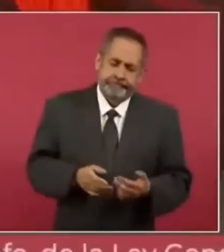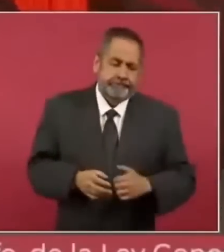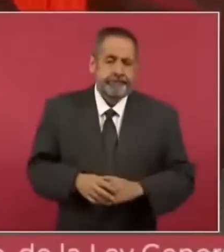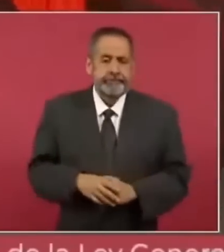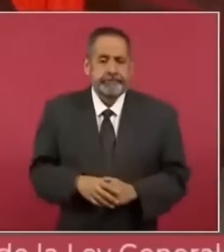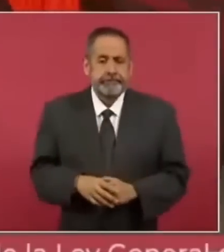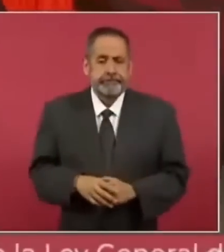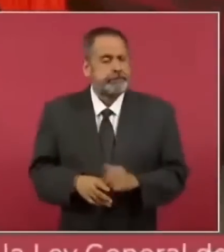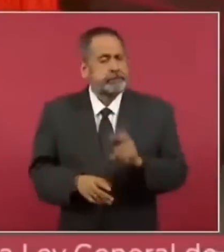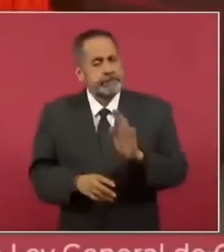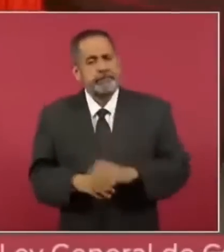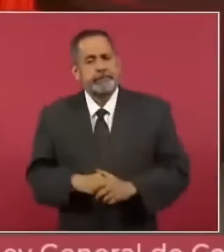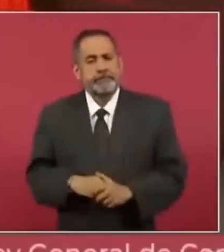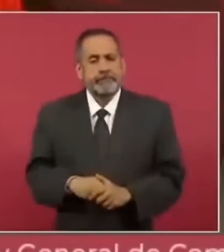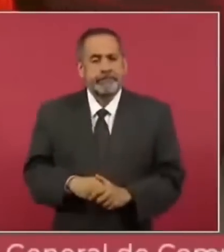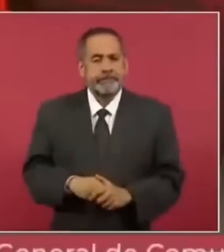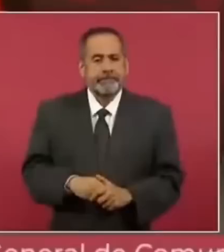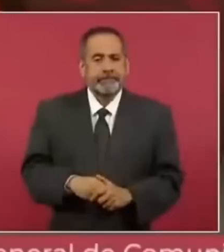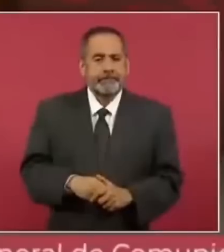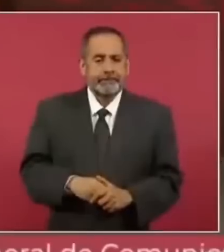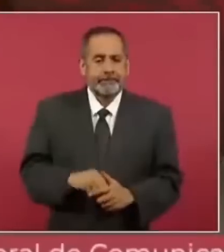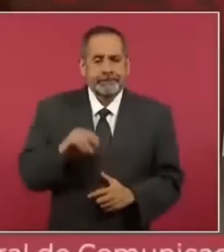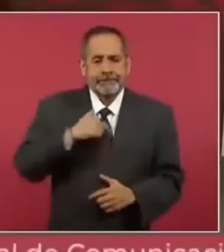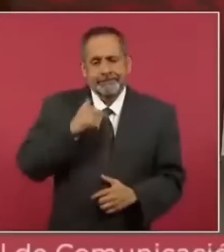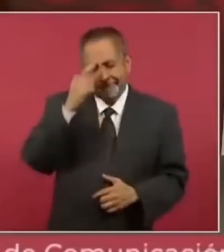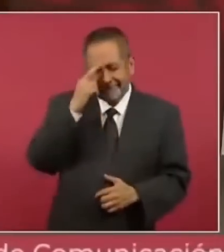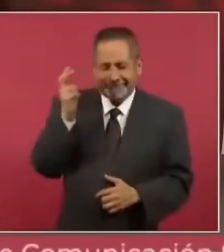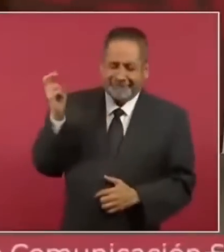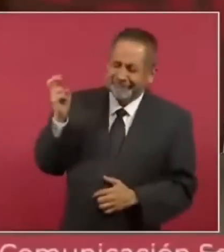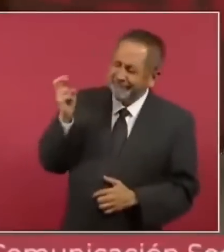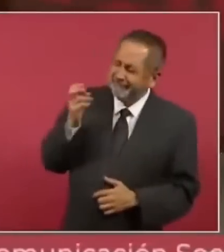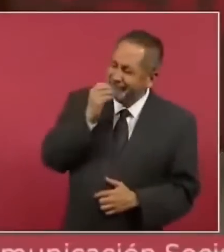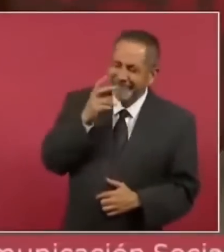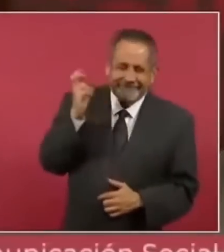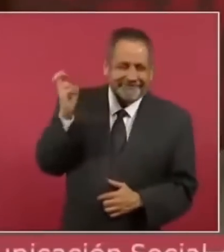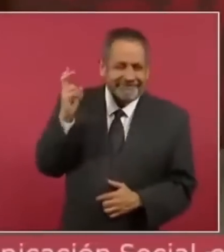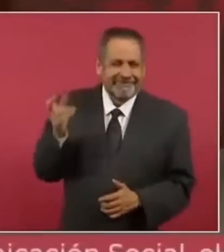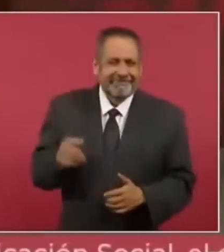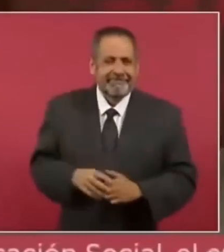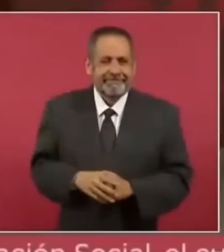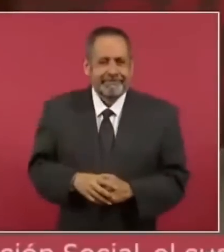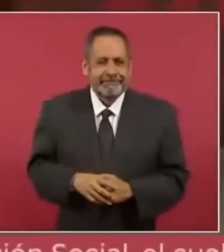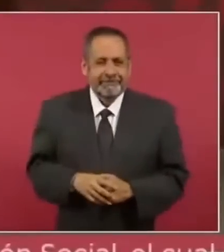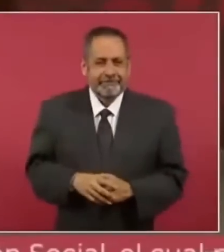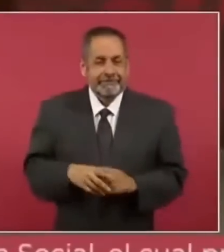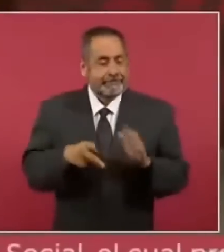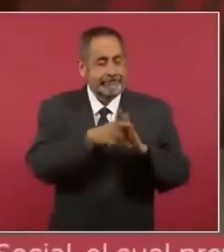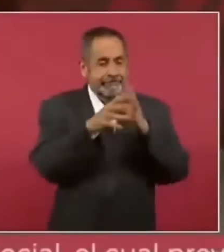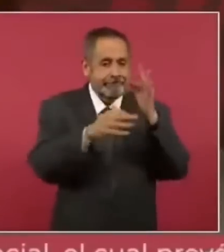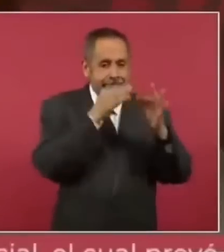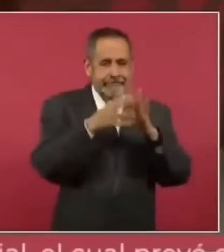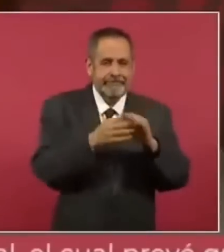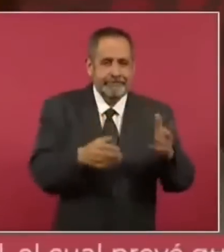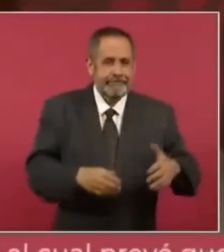Entonces, pero me acuerdo de esto, porque así está el Reforma.